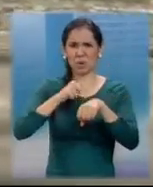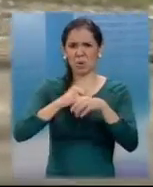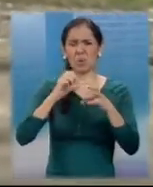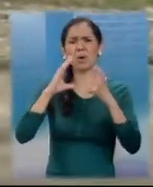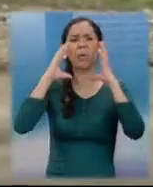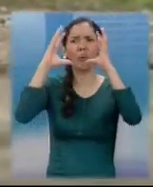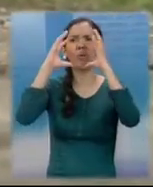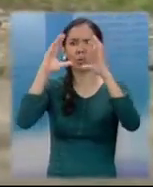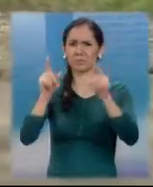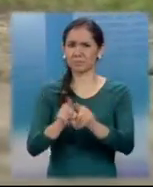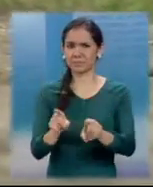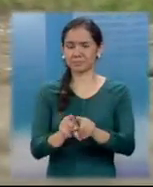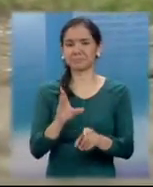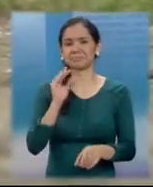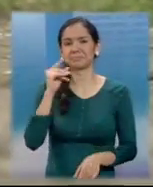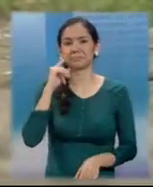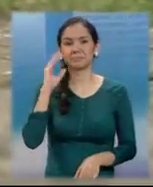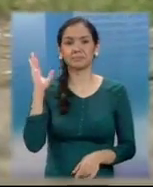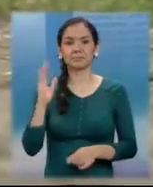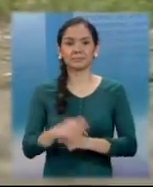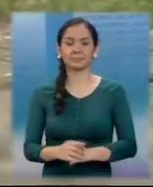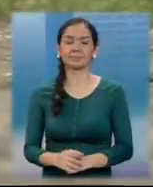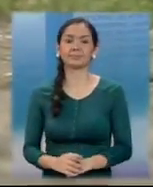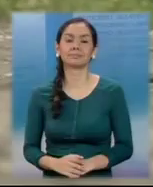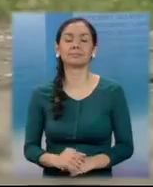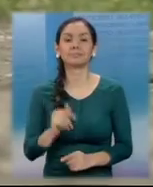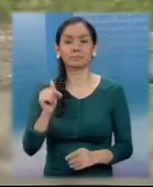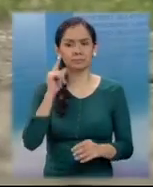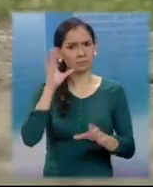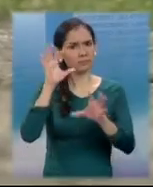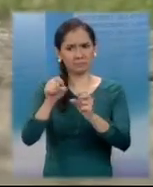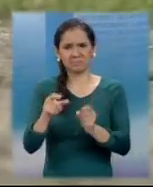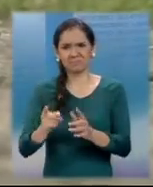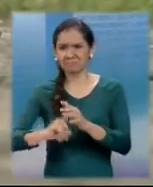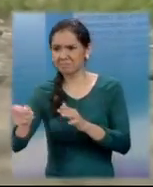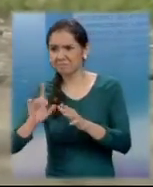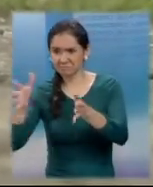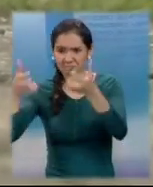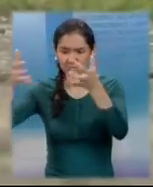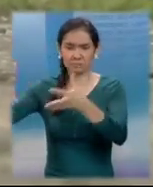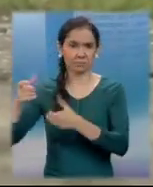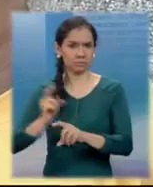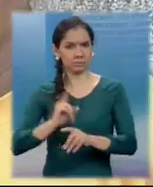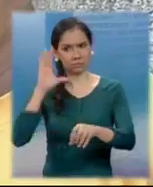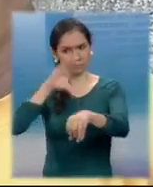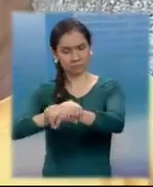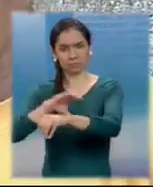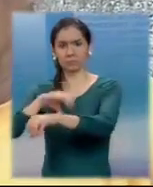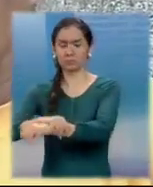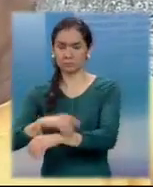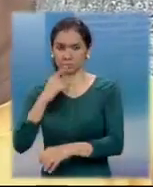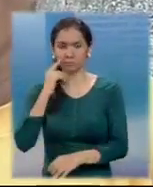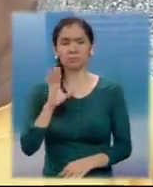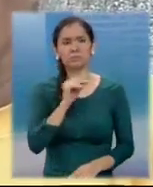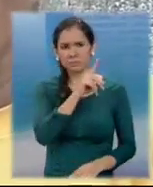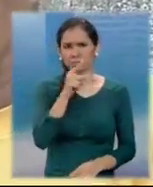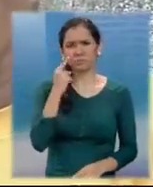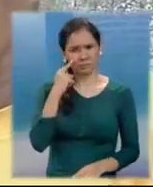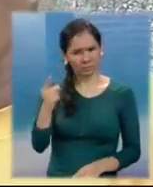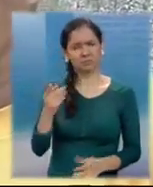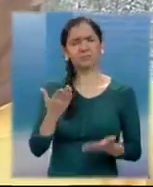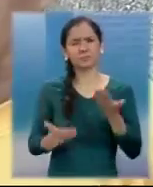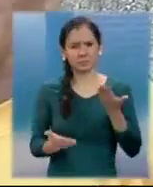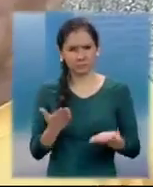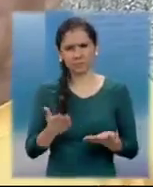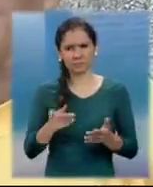Juárez señala que se debe de investigar y capturar a las personas que se dedican a profanar tumbas en los cementerios. Según mis bajos estudios que tuve, yo